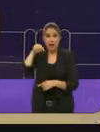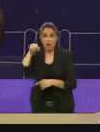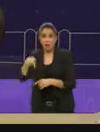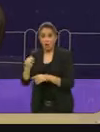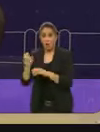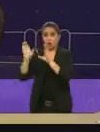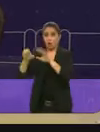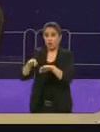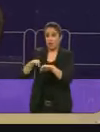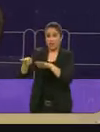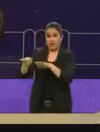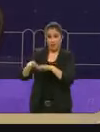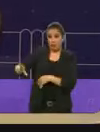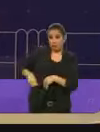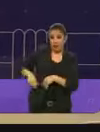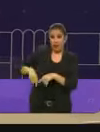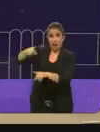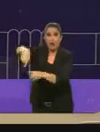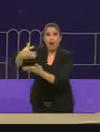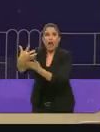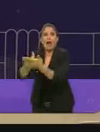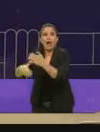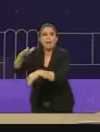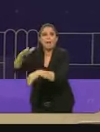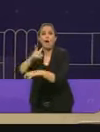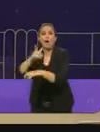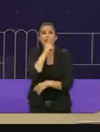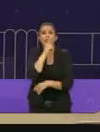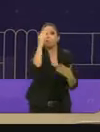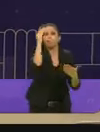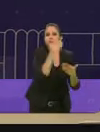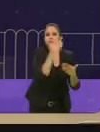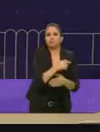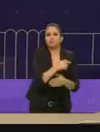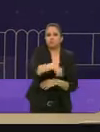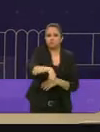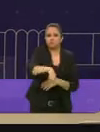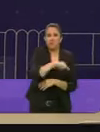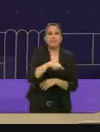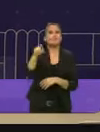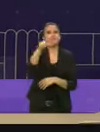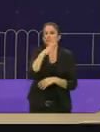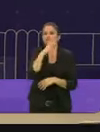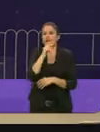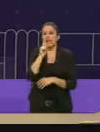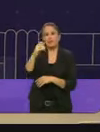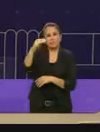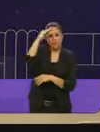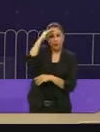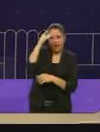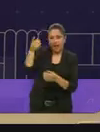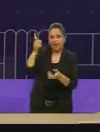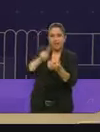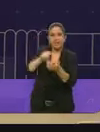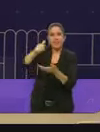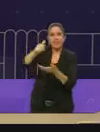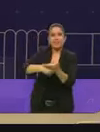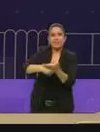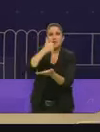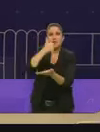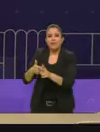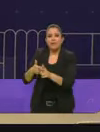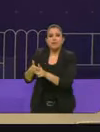la nación que un policía. Tenemos que dignificar la labor de la policía. No podemos pensar que esta ciudad siga